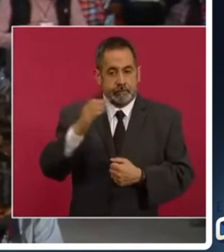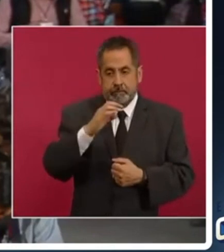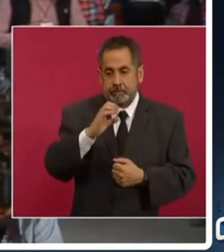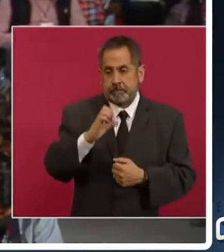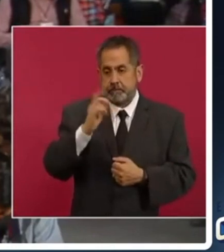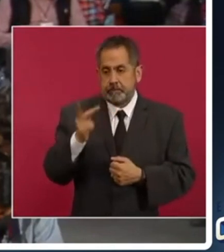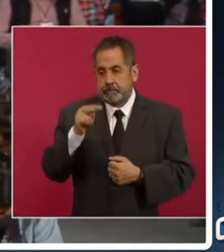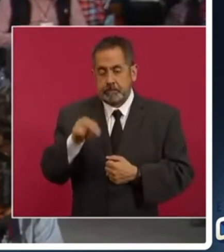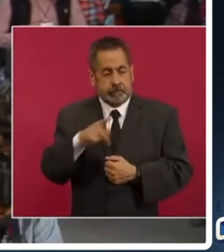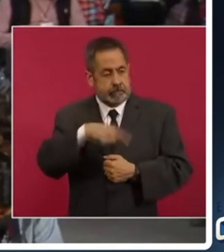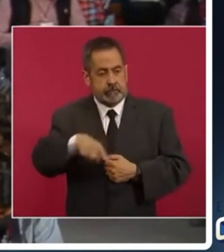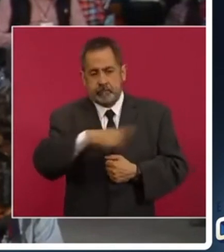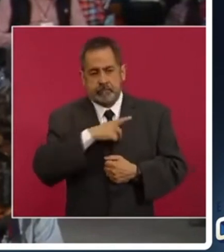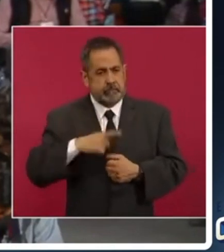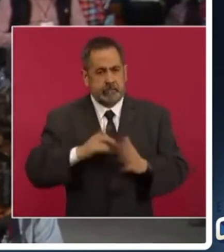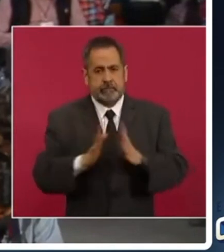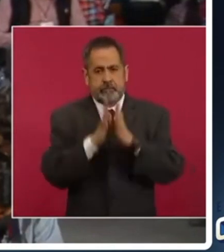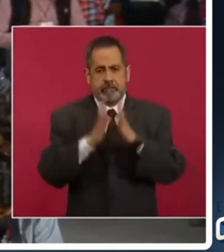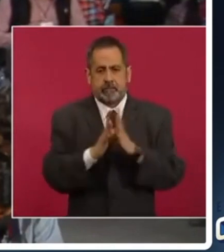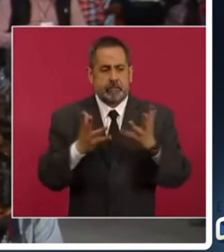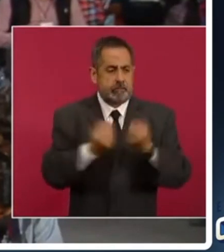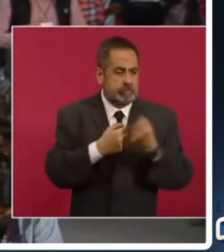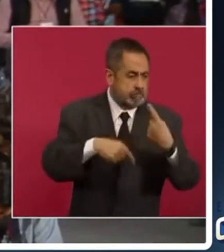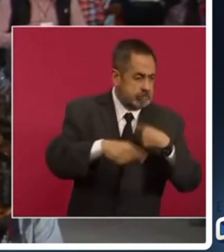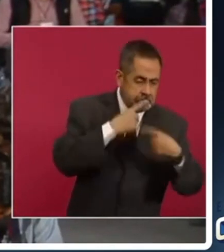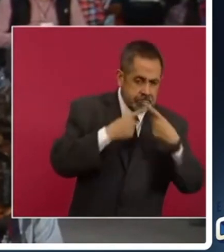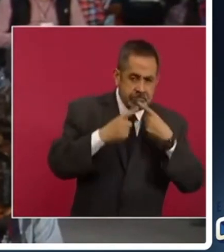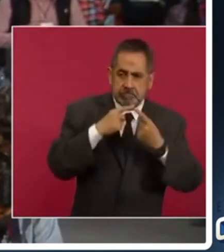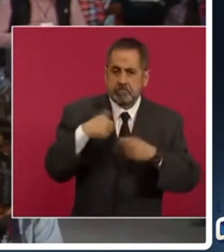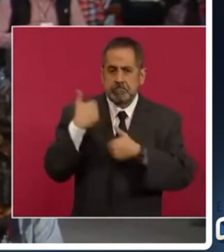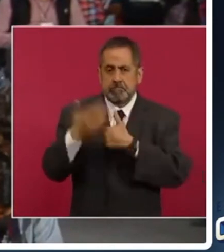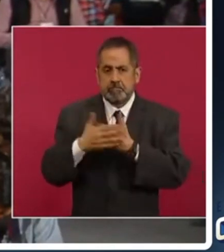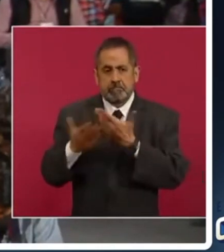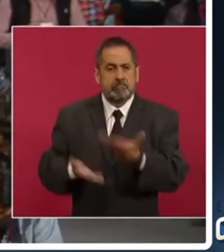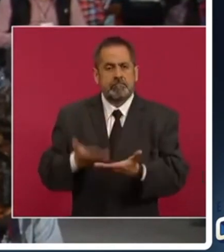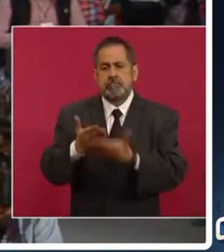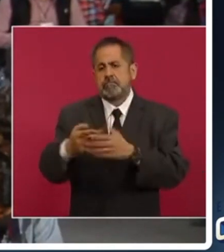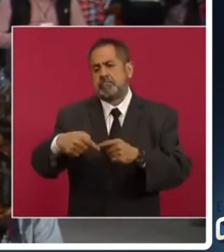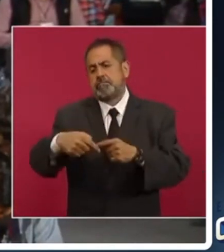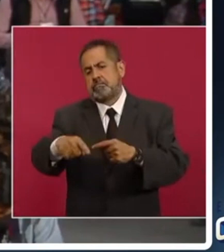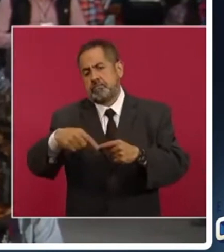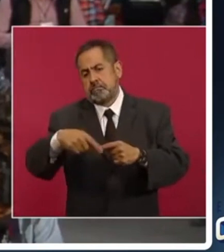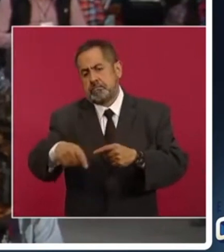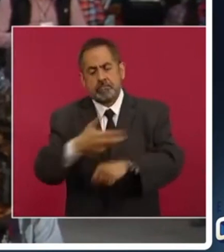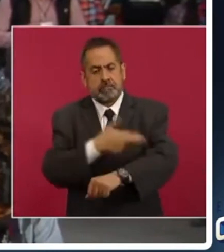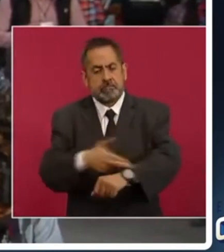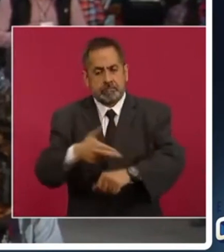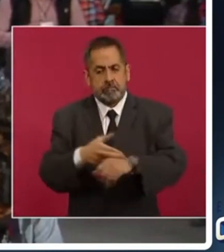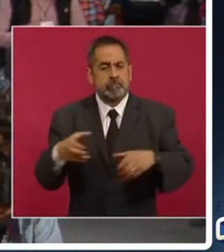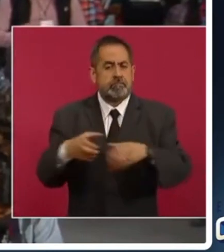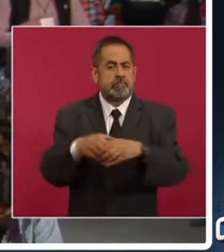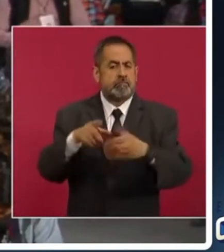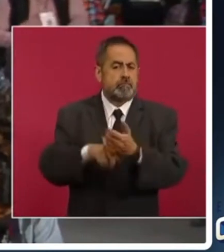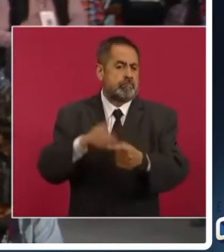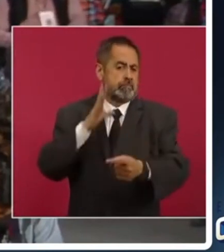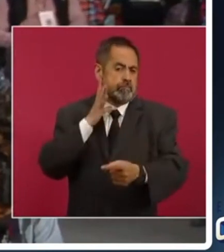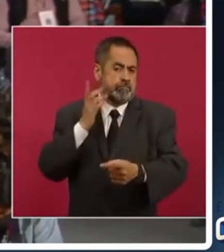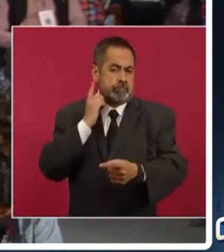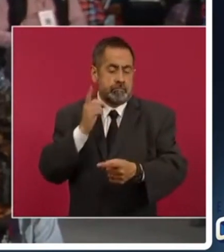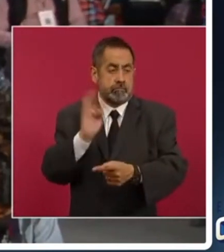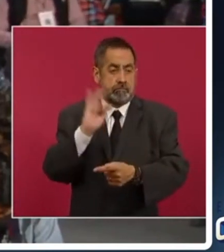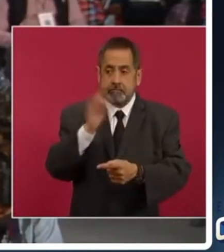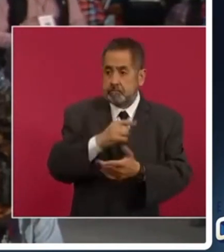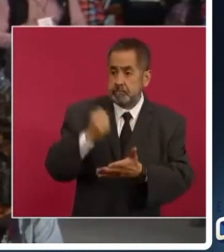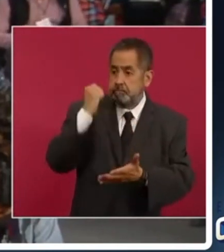pues no deberían de participar en esta discusión que ya se va a llevar a cabo en unos cuantos días en la Cámara de Diputados. Y si se